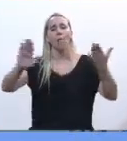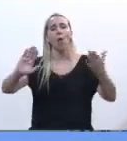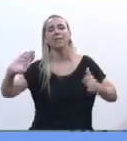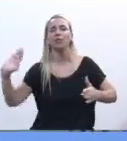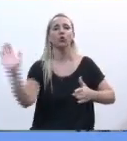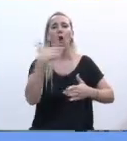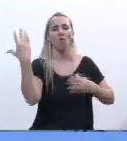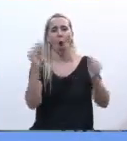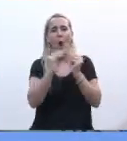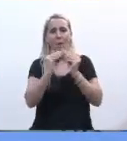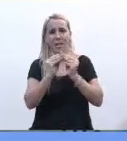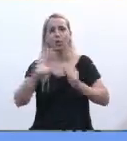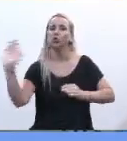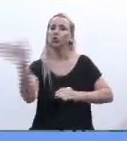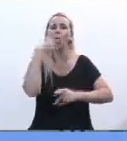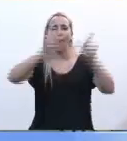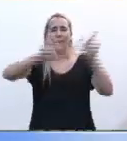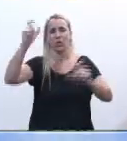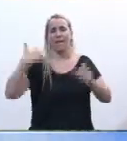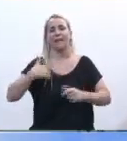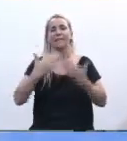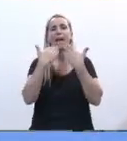todos los colegas y a todos los argentinos muchas gracias gracias